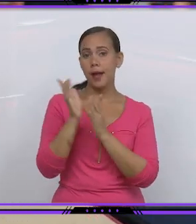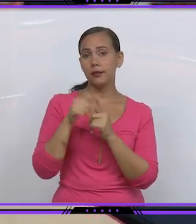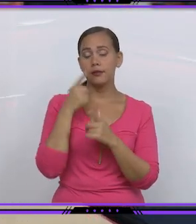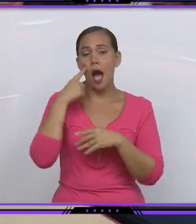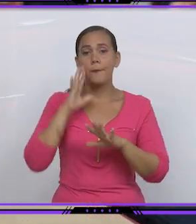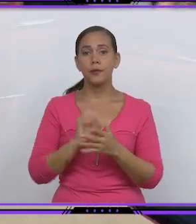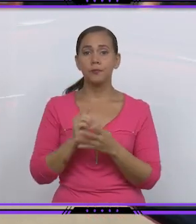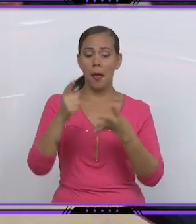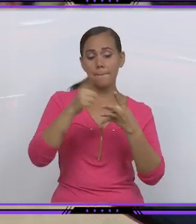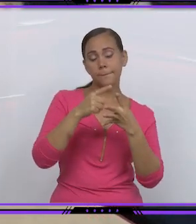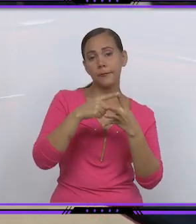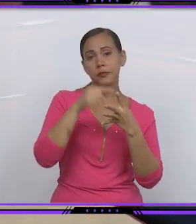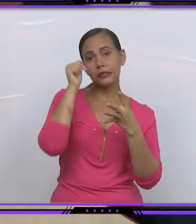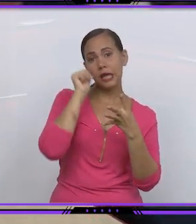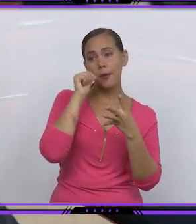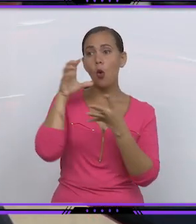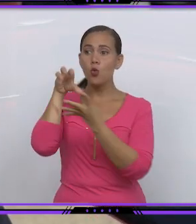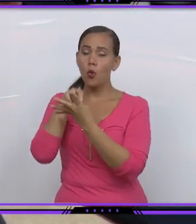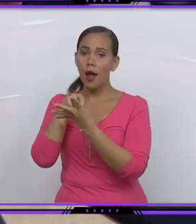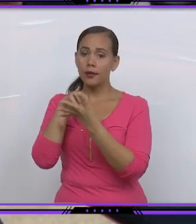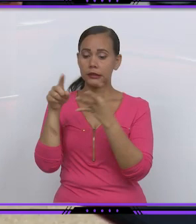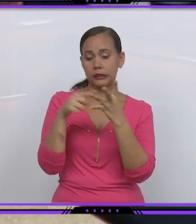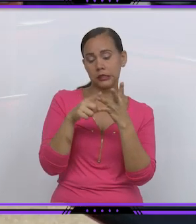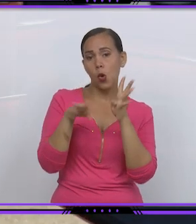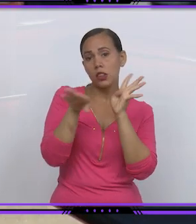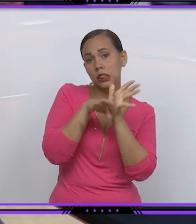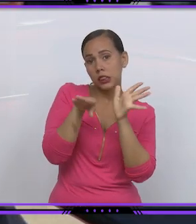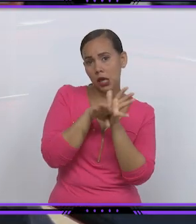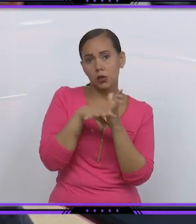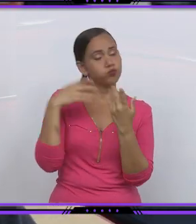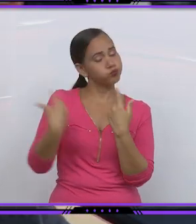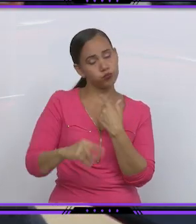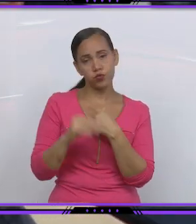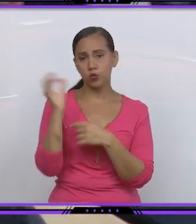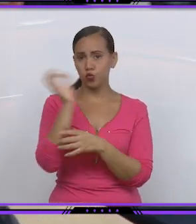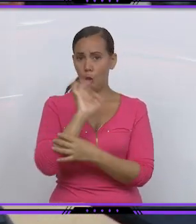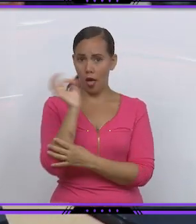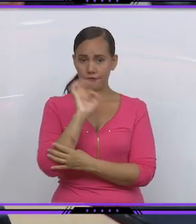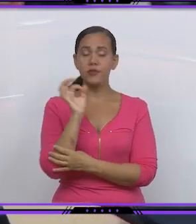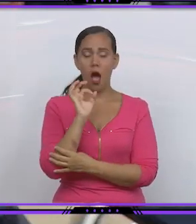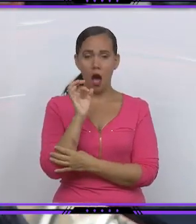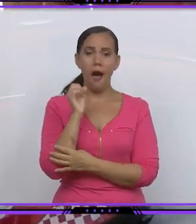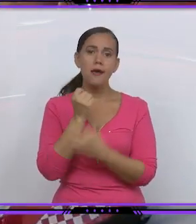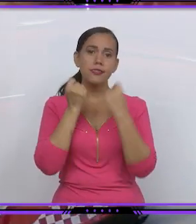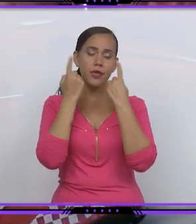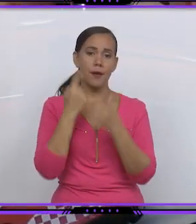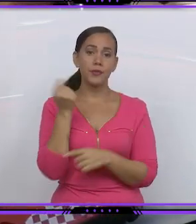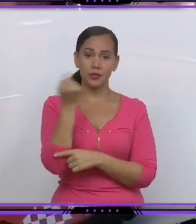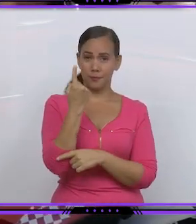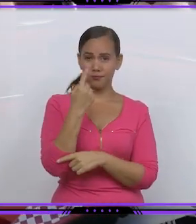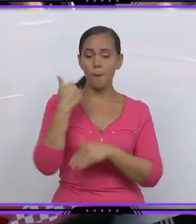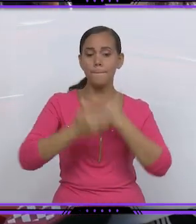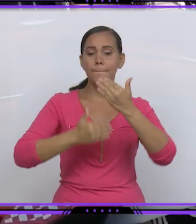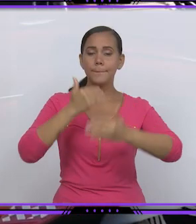decir a lo mejor en los primeros sábados en Arbay en los terceros sábados acá en Eterio y esto pudiera ir poco a poco aumentando los servicios. Esta primera